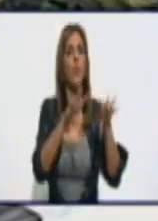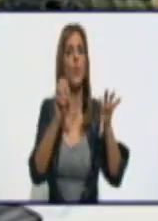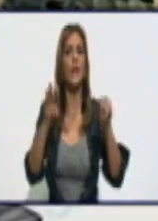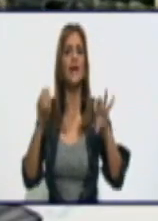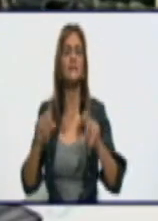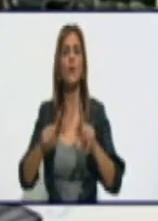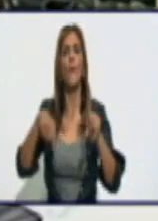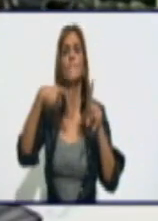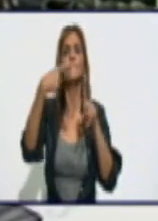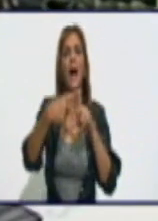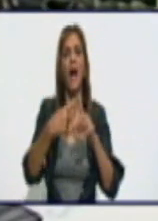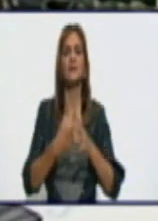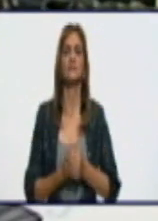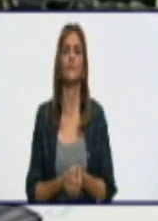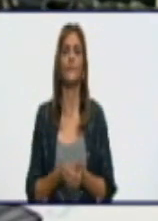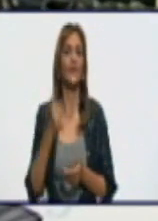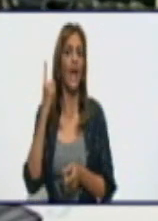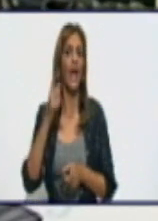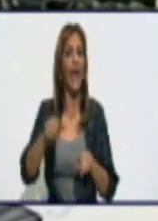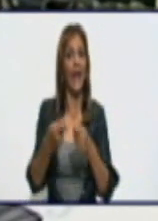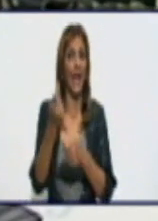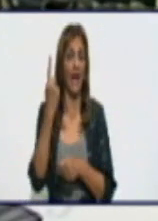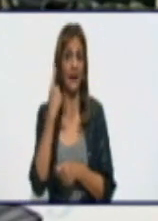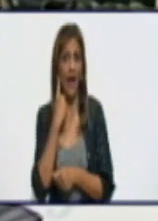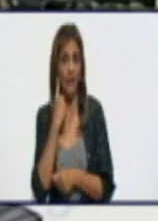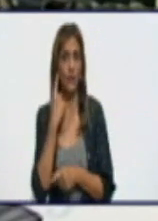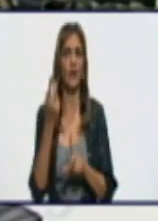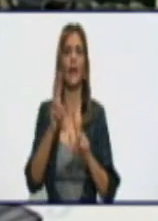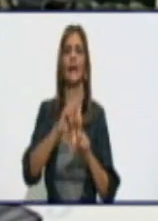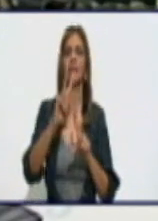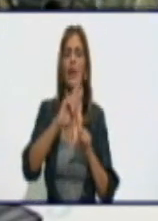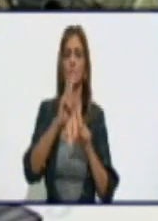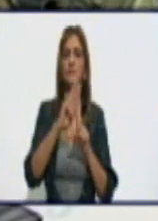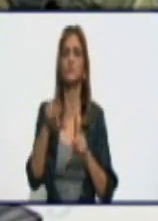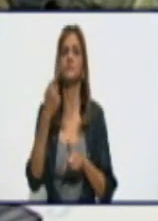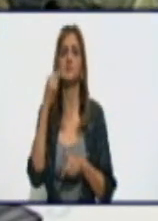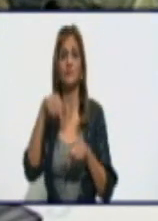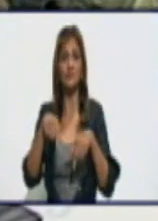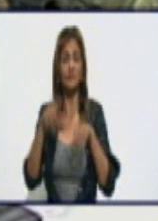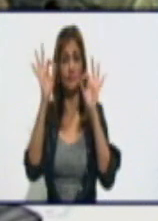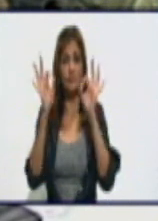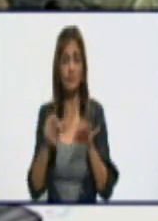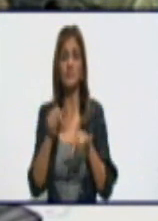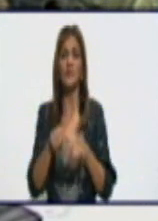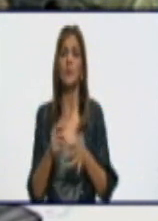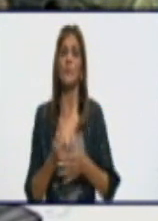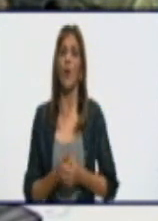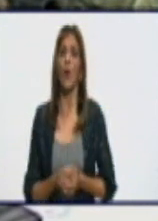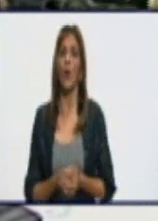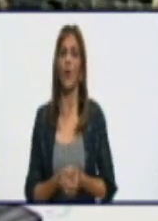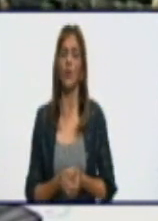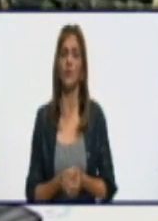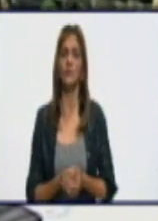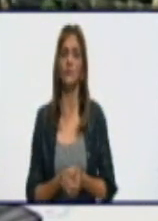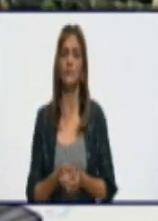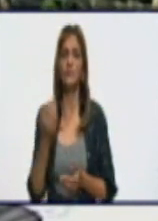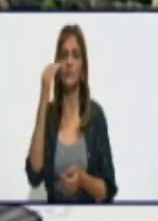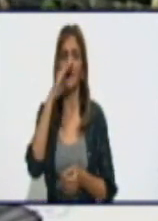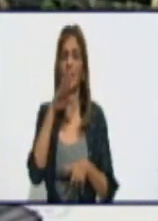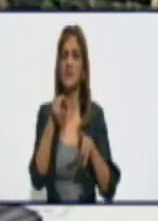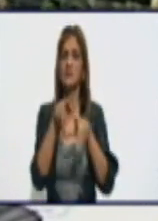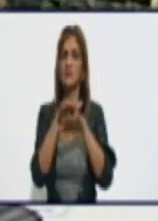televidente de Guisa que dice, buenas tardes, ¿por qué entonces ya se va a afectar el servicio en Guisa? Ya lo